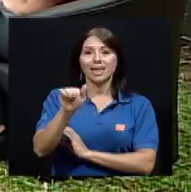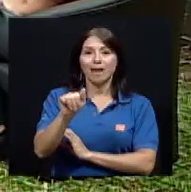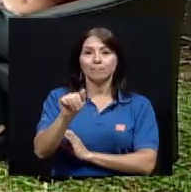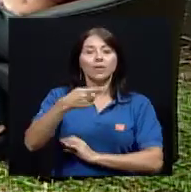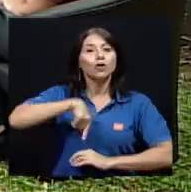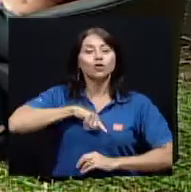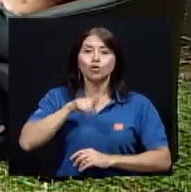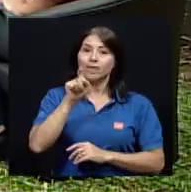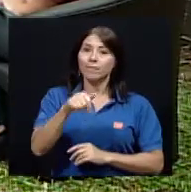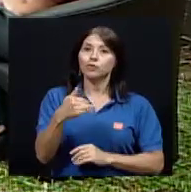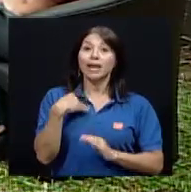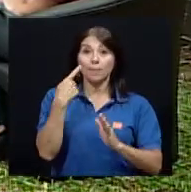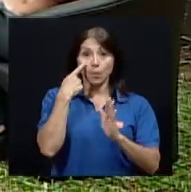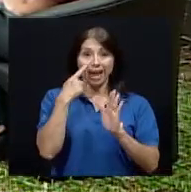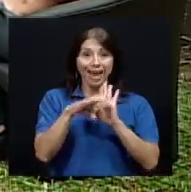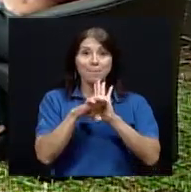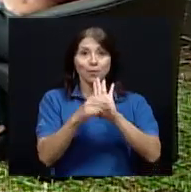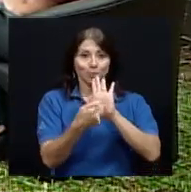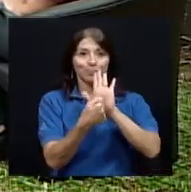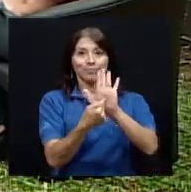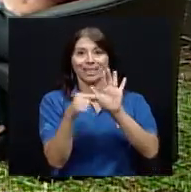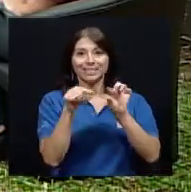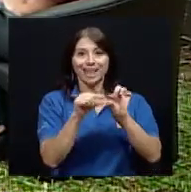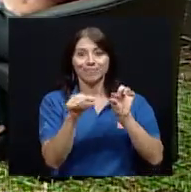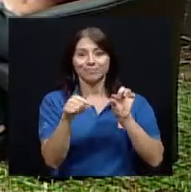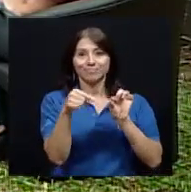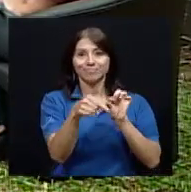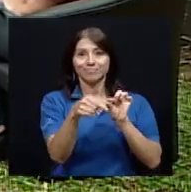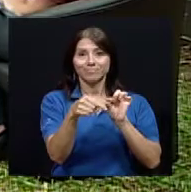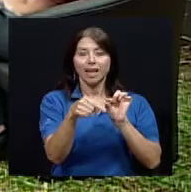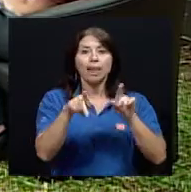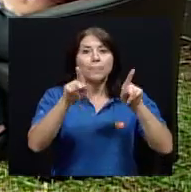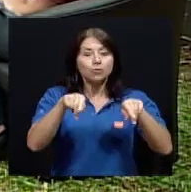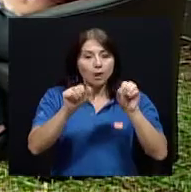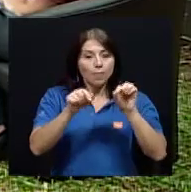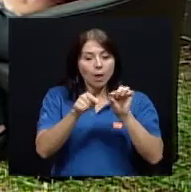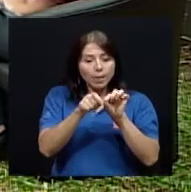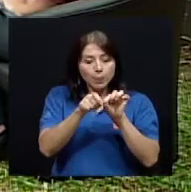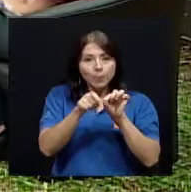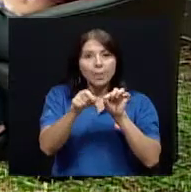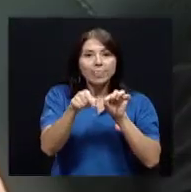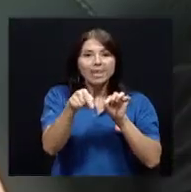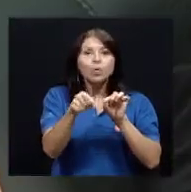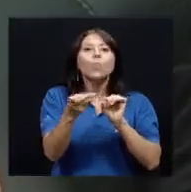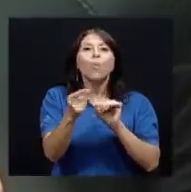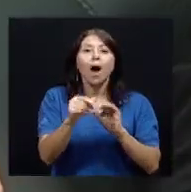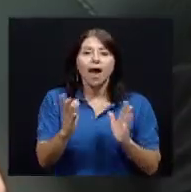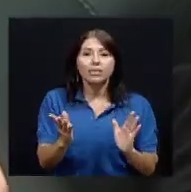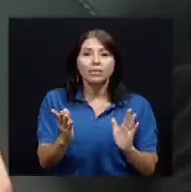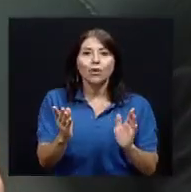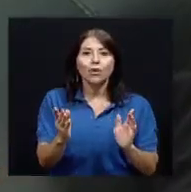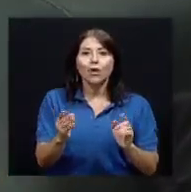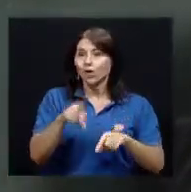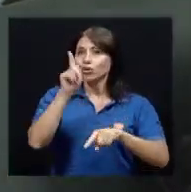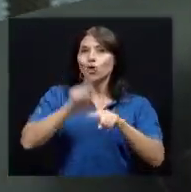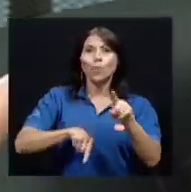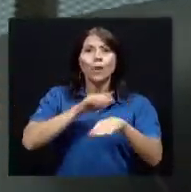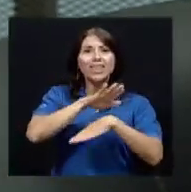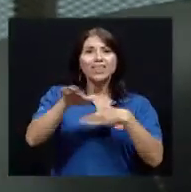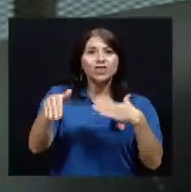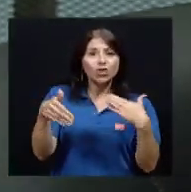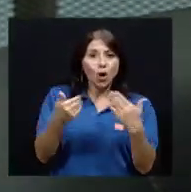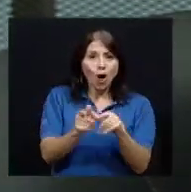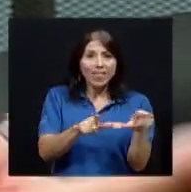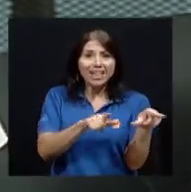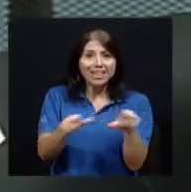una jeringa como por ejemplo esta que es para la insulina donde el paciente pueda medir sus unidades y no se vale tener todas las